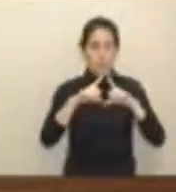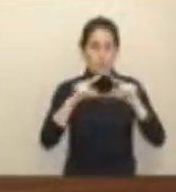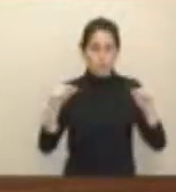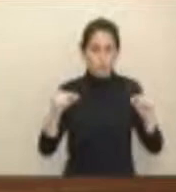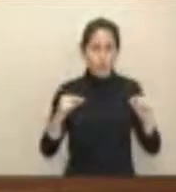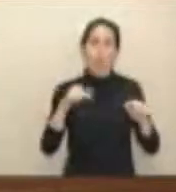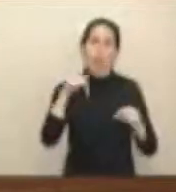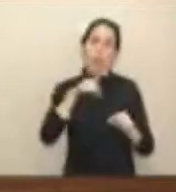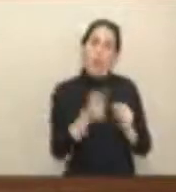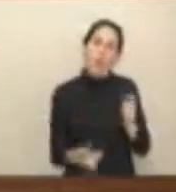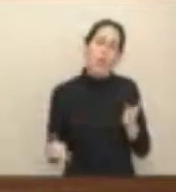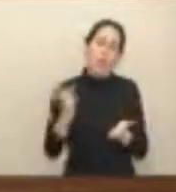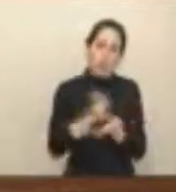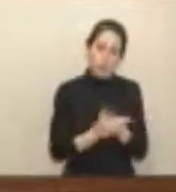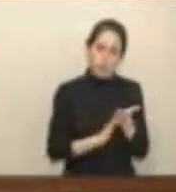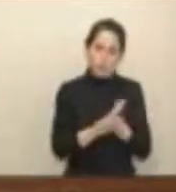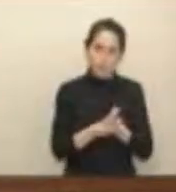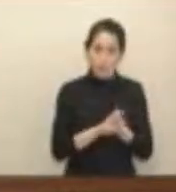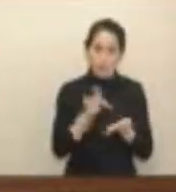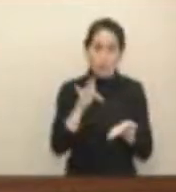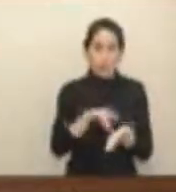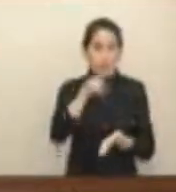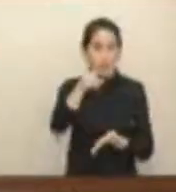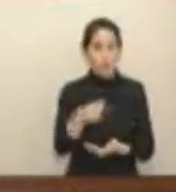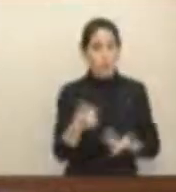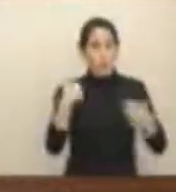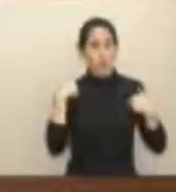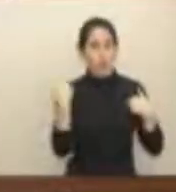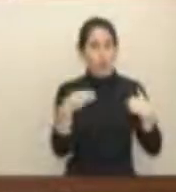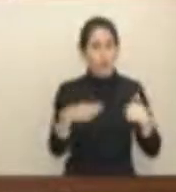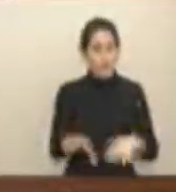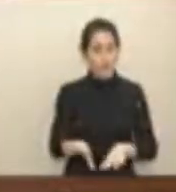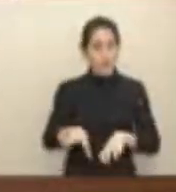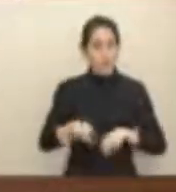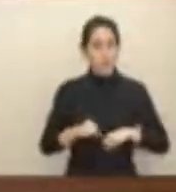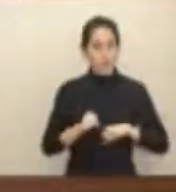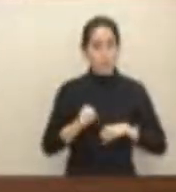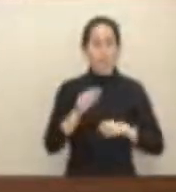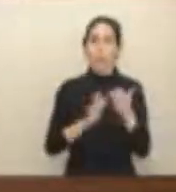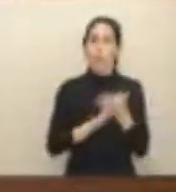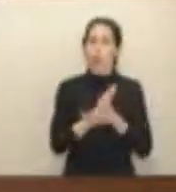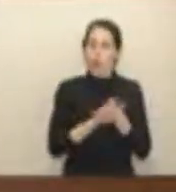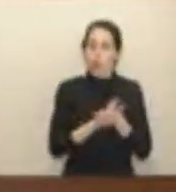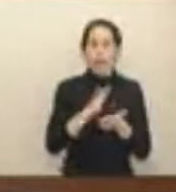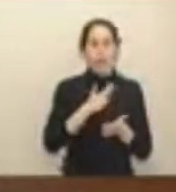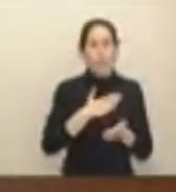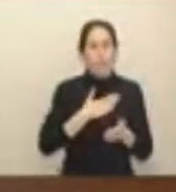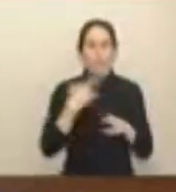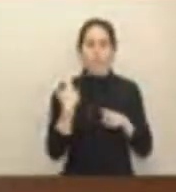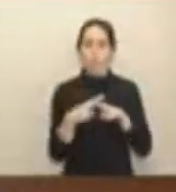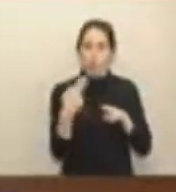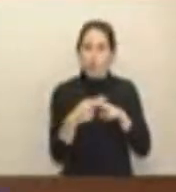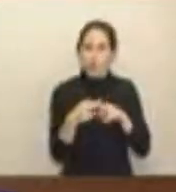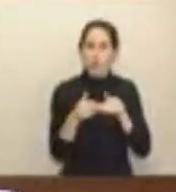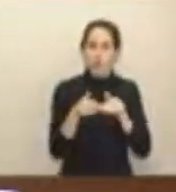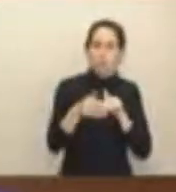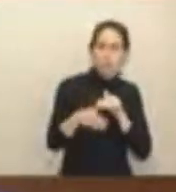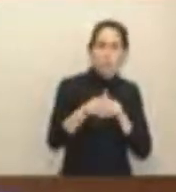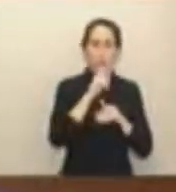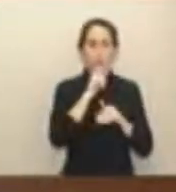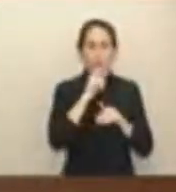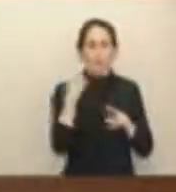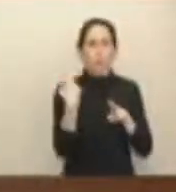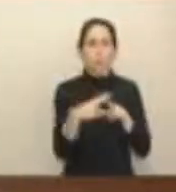hoy aquí nuevamente, en su debate de investidura, que era su hoja de ruta política para llevar a cabo las